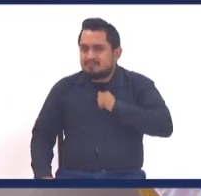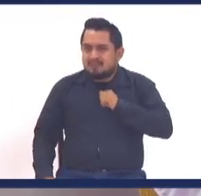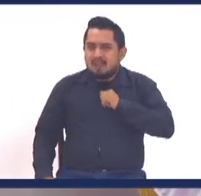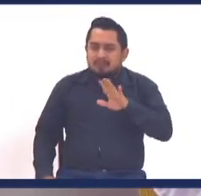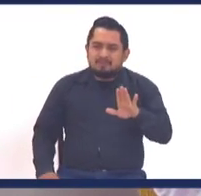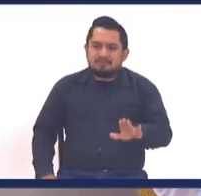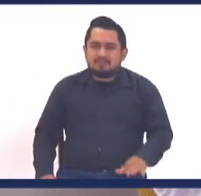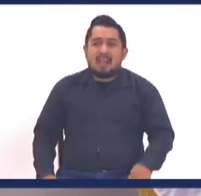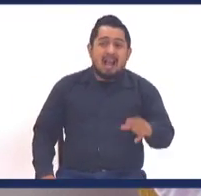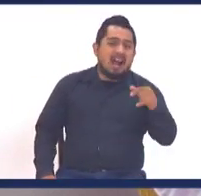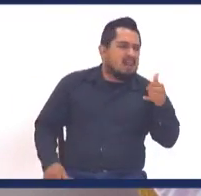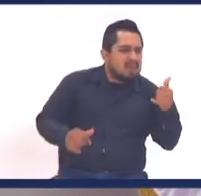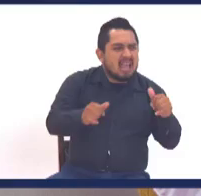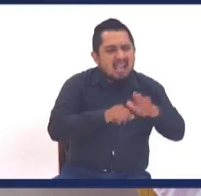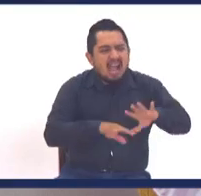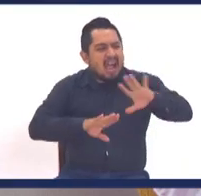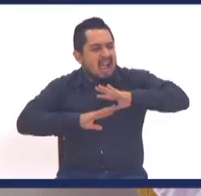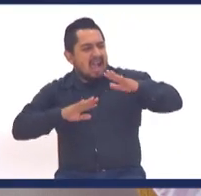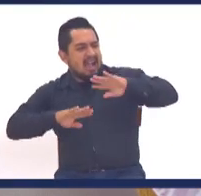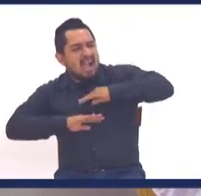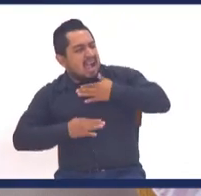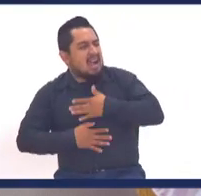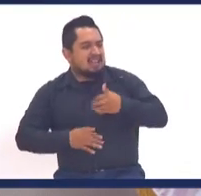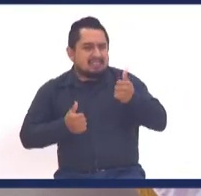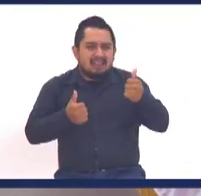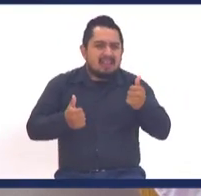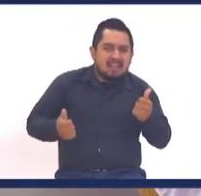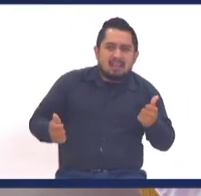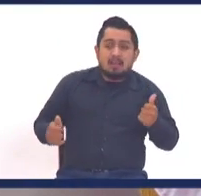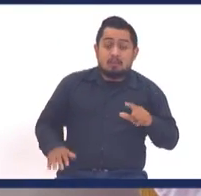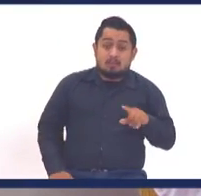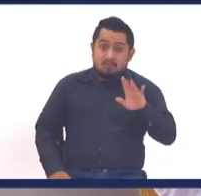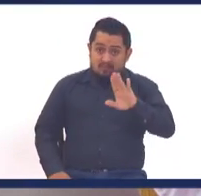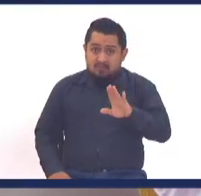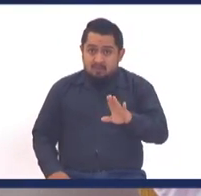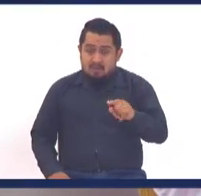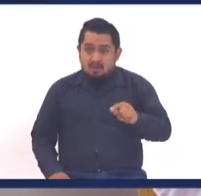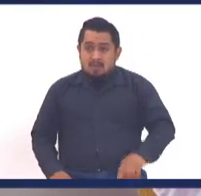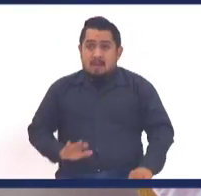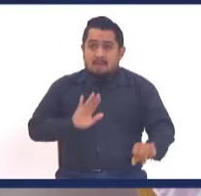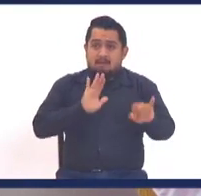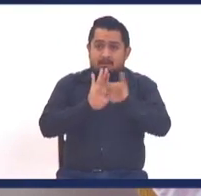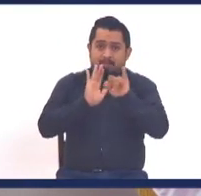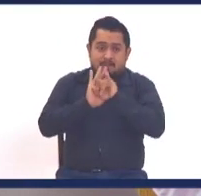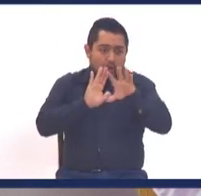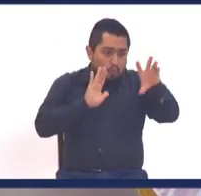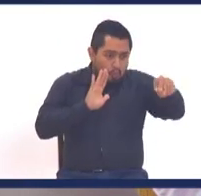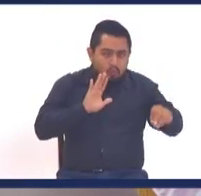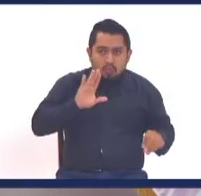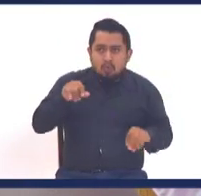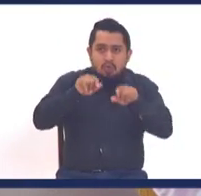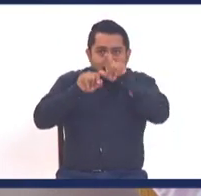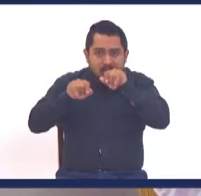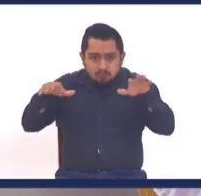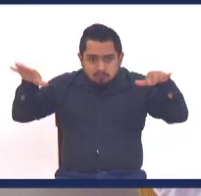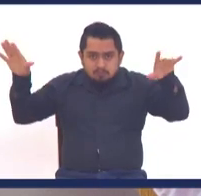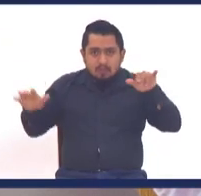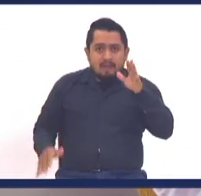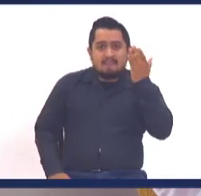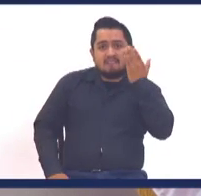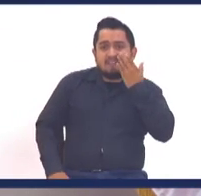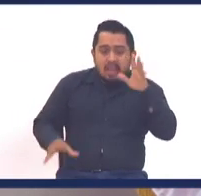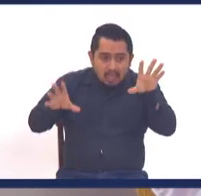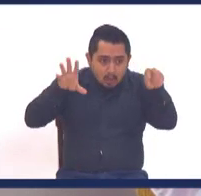yo sé que ahorita, sí, que he estado desplayita, mientras exista Instagram, mira, apaga el Instagram, apaga el Twitter, cerrate tu cuenta de